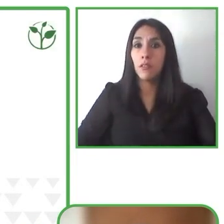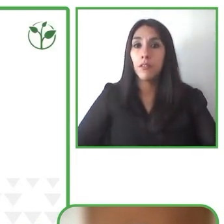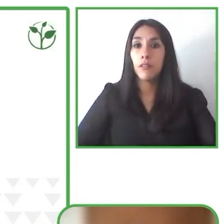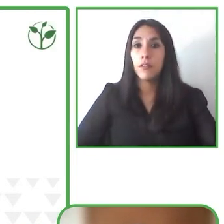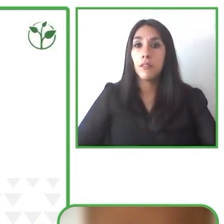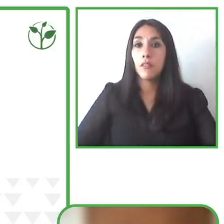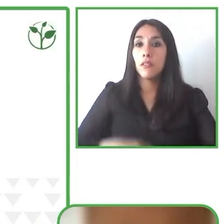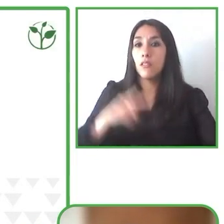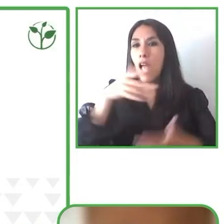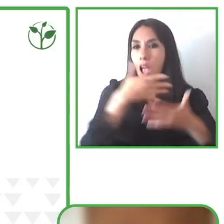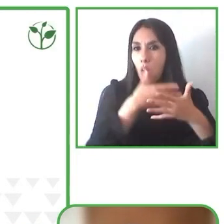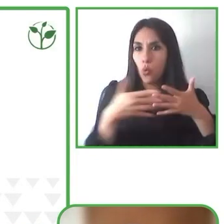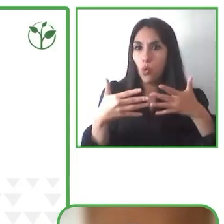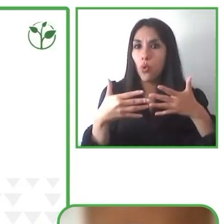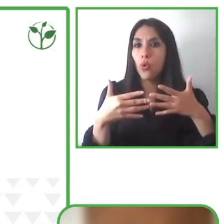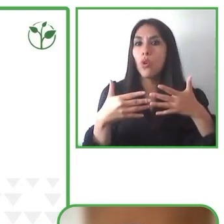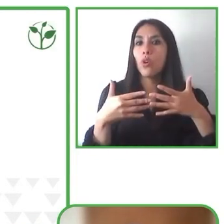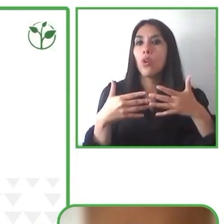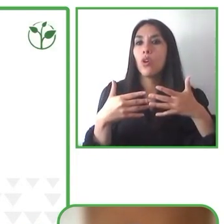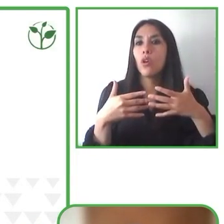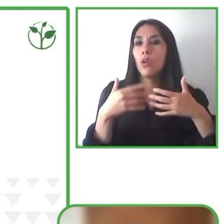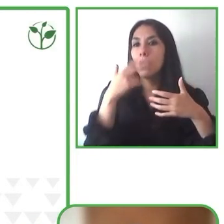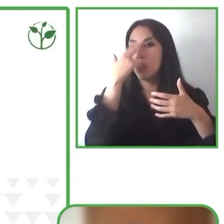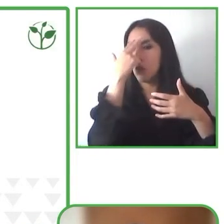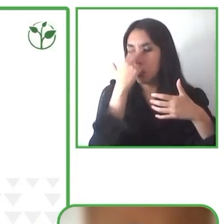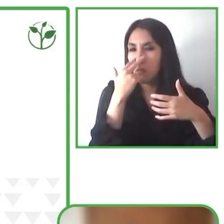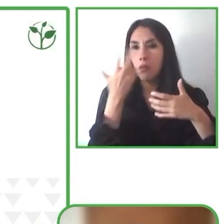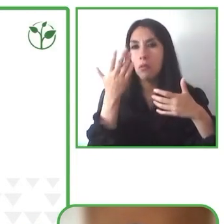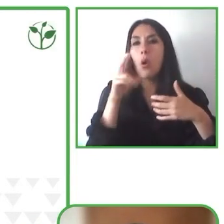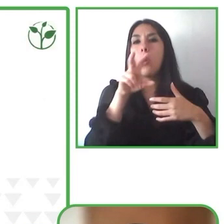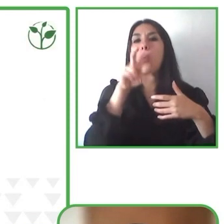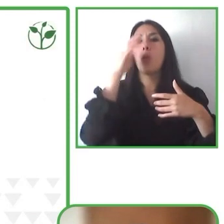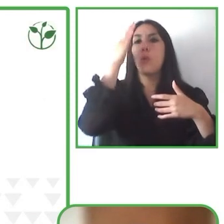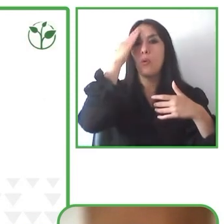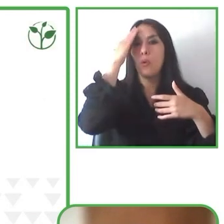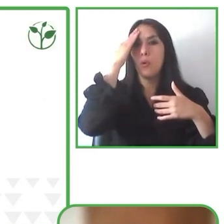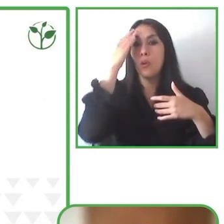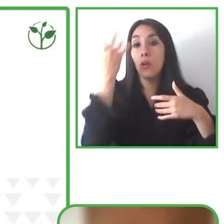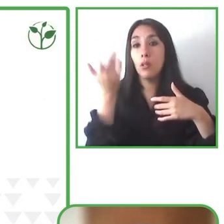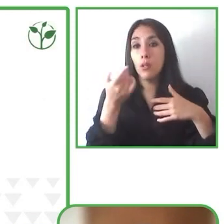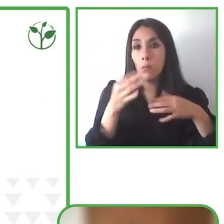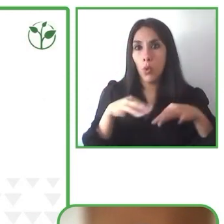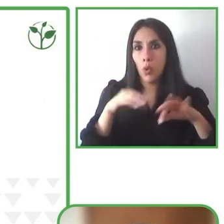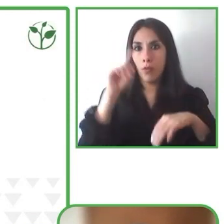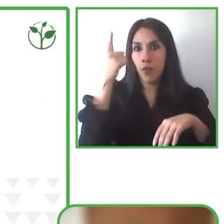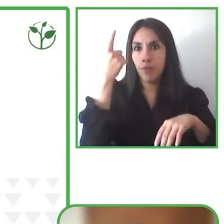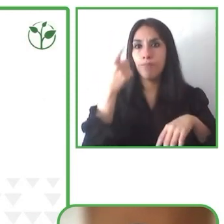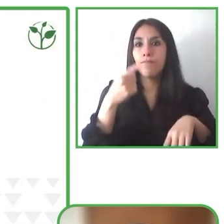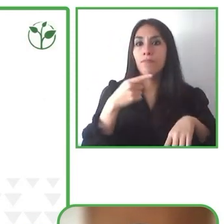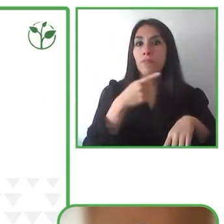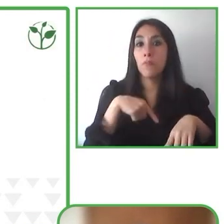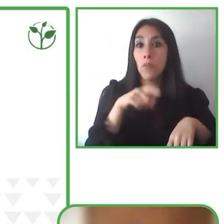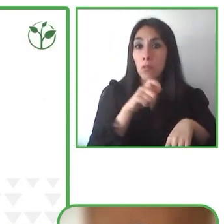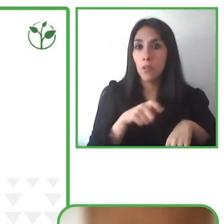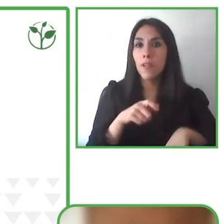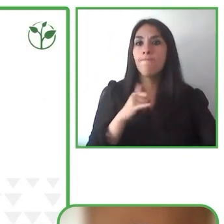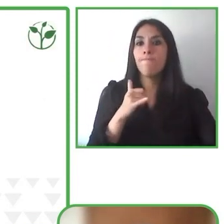principal y somos las personas que sí tenemos visión los que tenemos que sumarnos a ese mundo